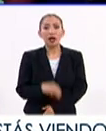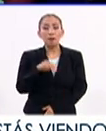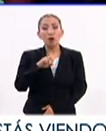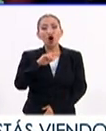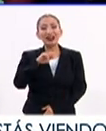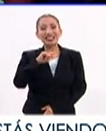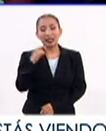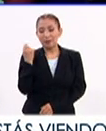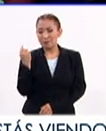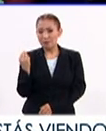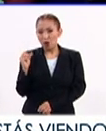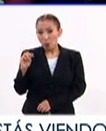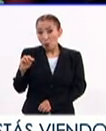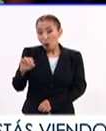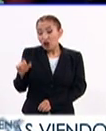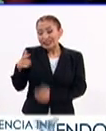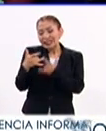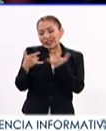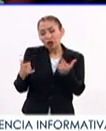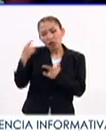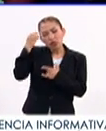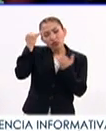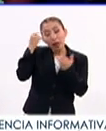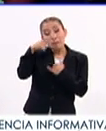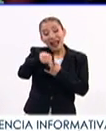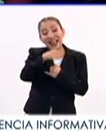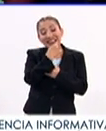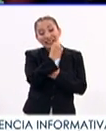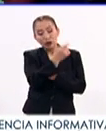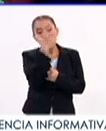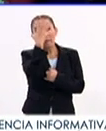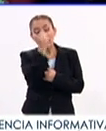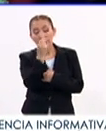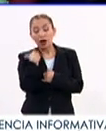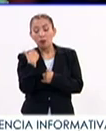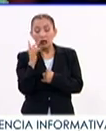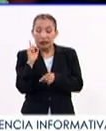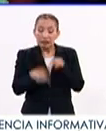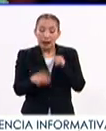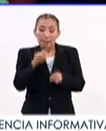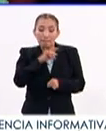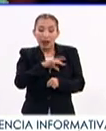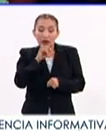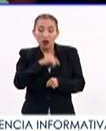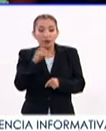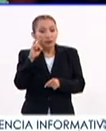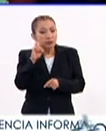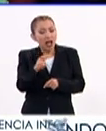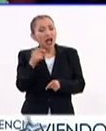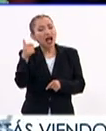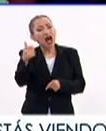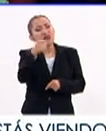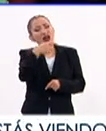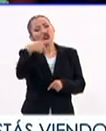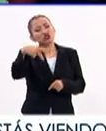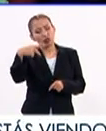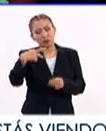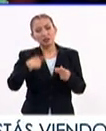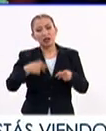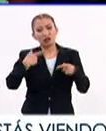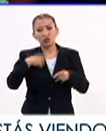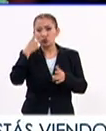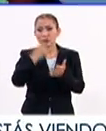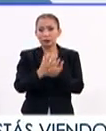Moritz y el Pequeño Mons es una historia pensada para que los niños aprendan a superar sus miedos y descubran que cada uno de ellos son